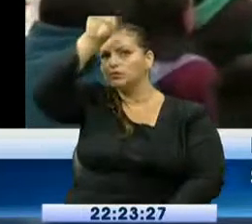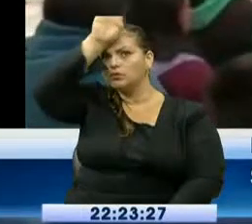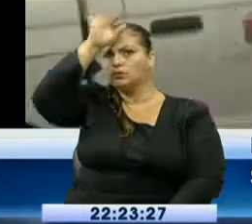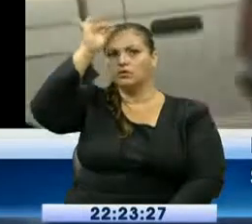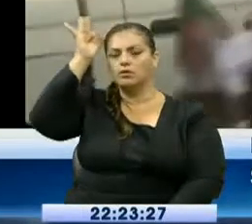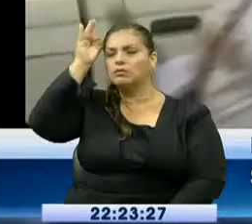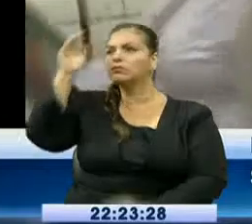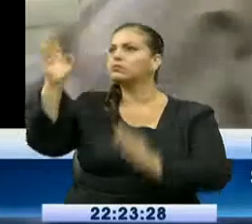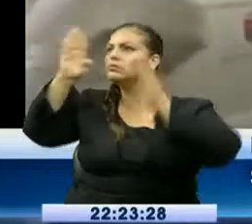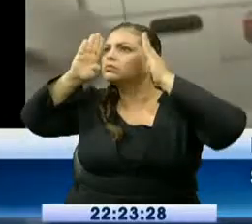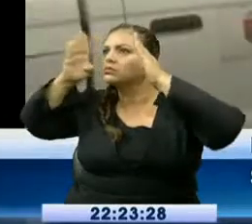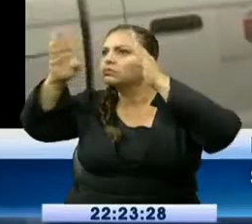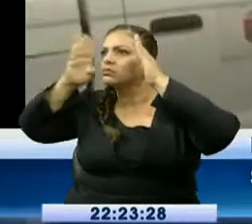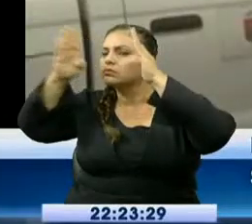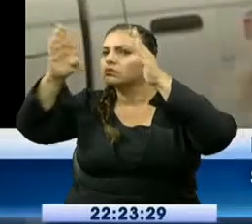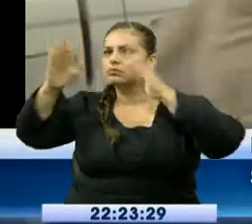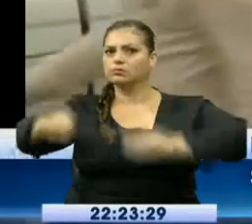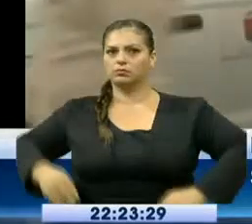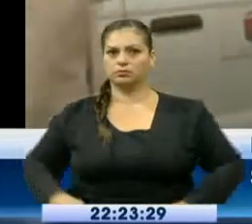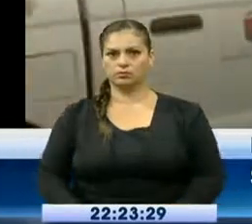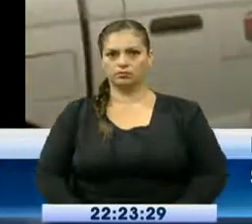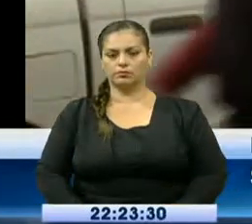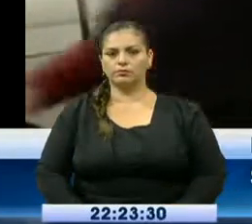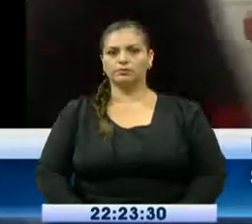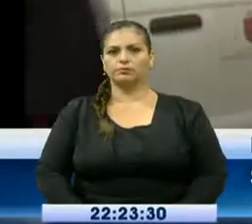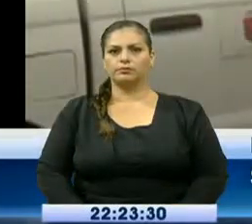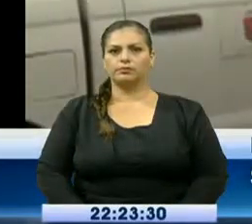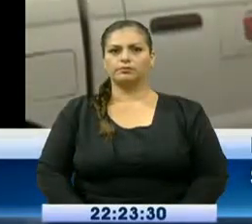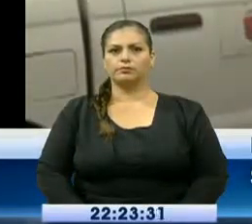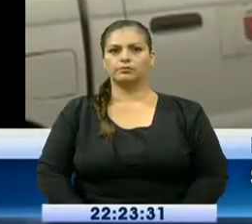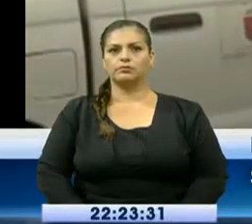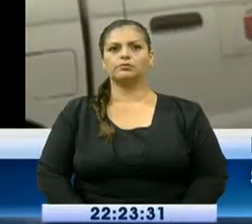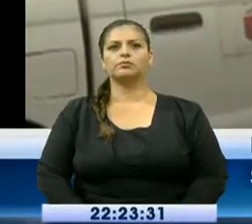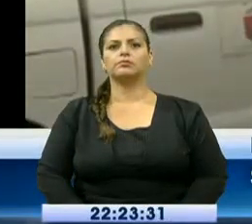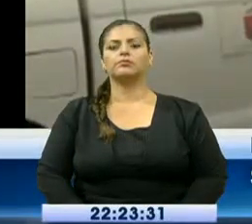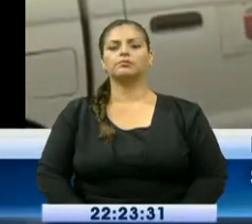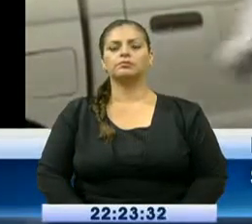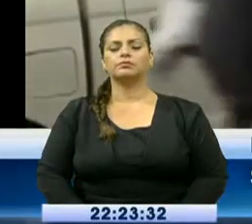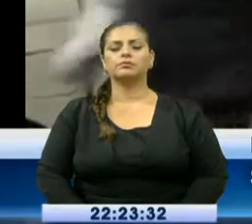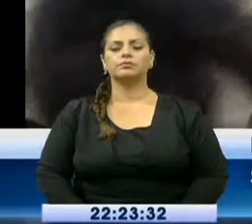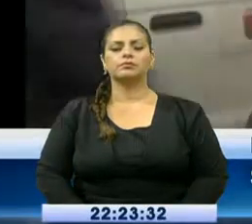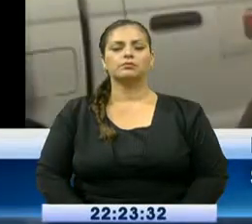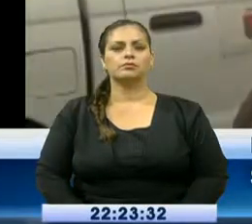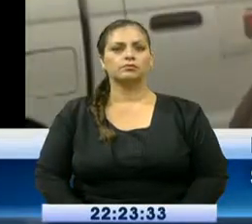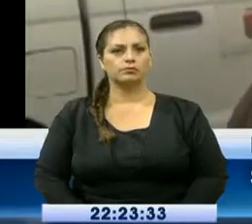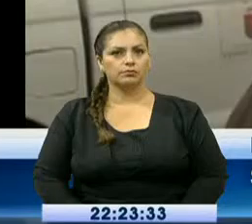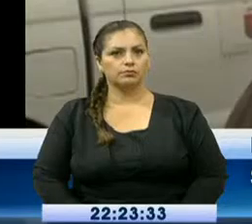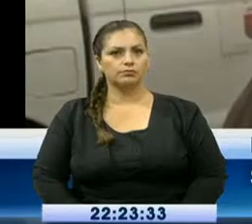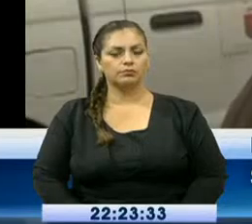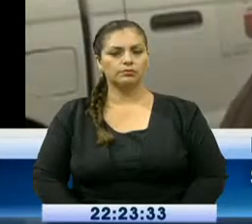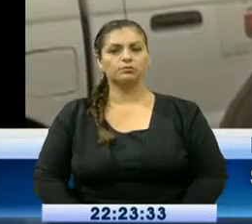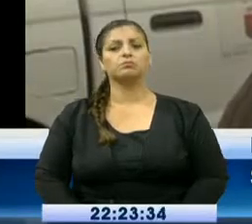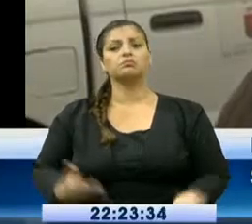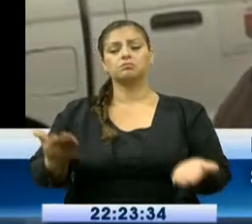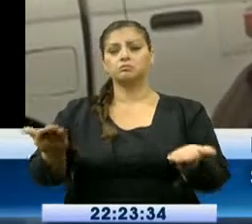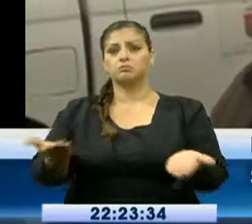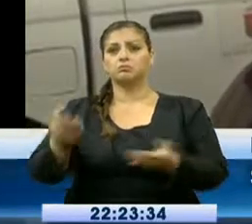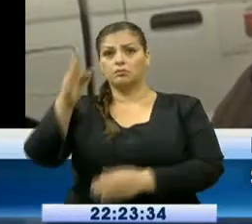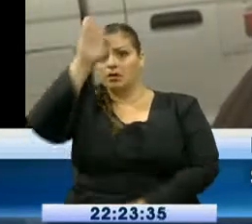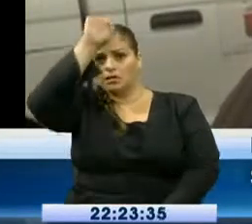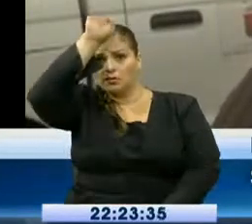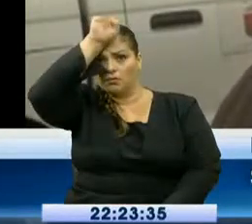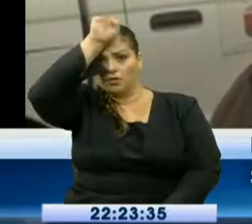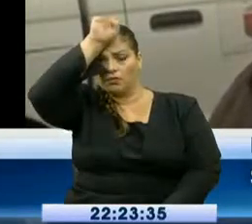Desde el año de la misericordia, entonces, ¿qué más? Estamos benditos por el Señor al mandándolos acá a tierras